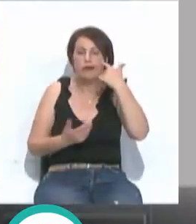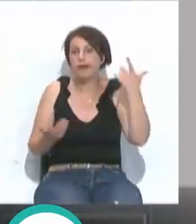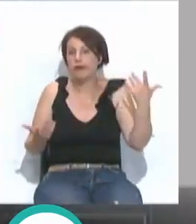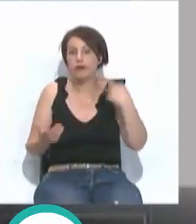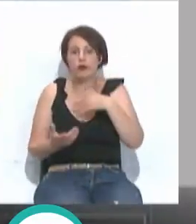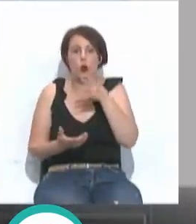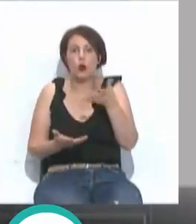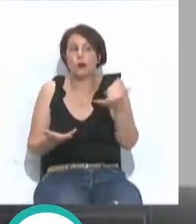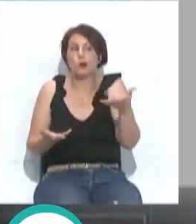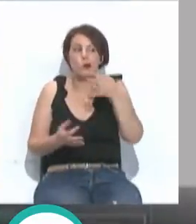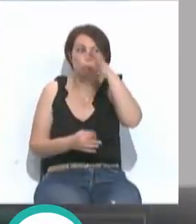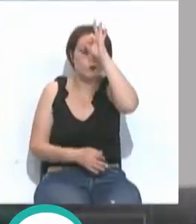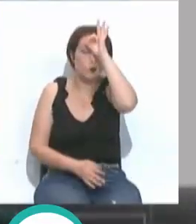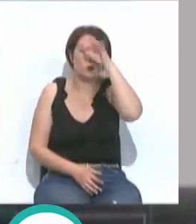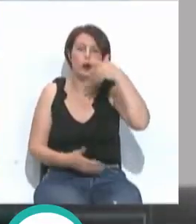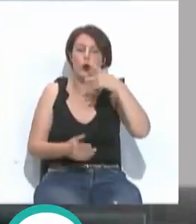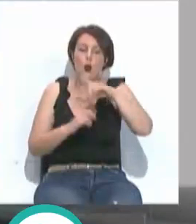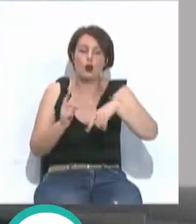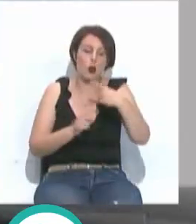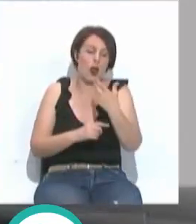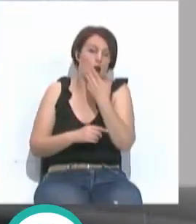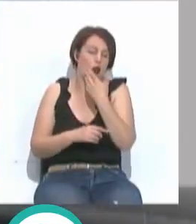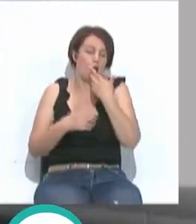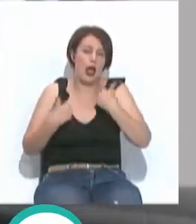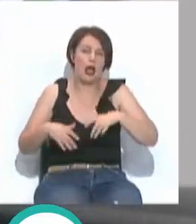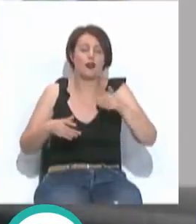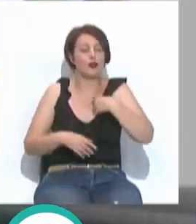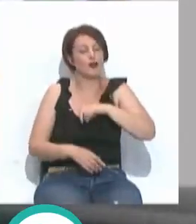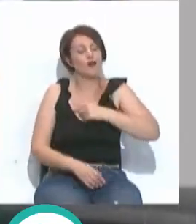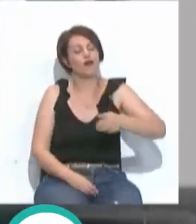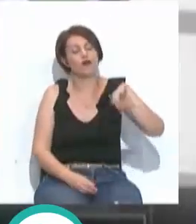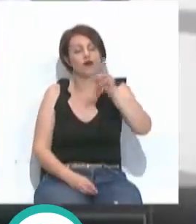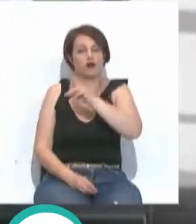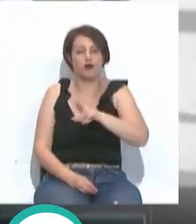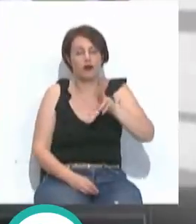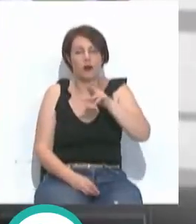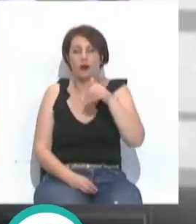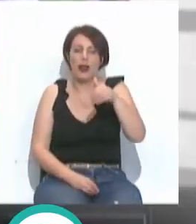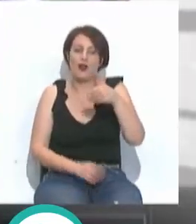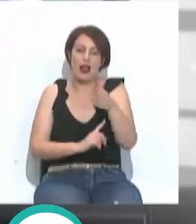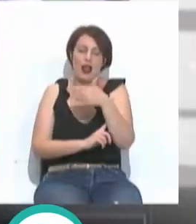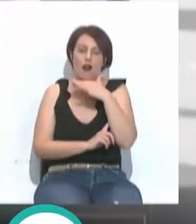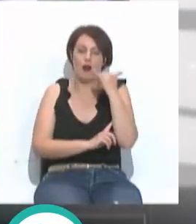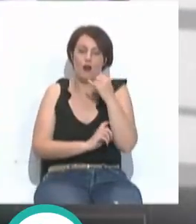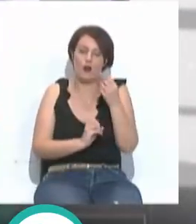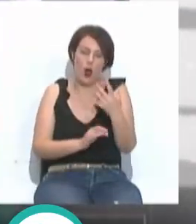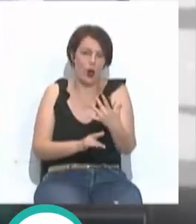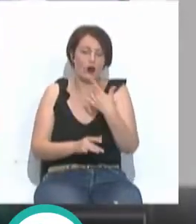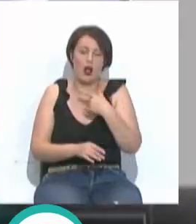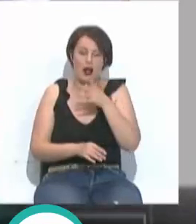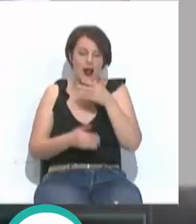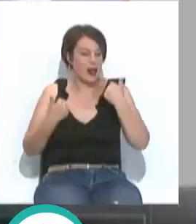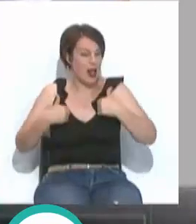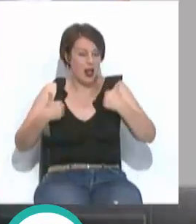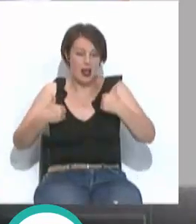las causas. Pero desde luego la consecuencia la conocemos y es que vamos a recuperar esa bandera azul. Más pronto que tarde desde ya